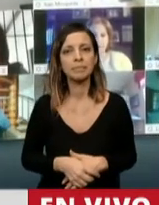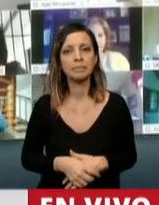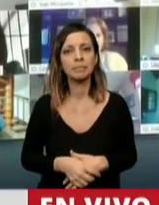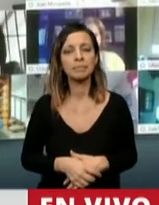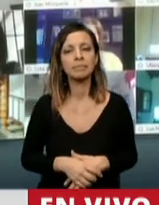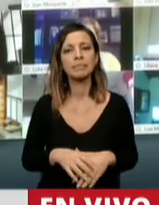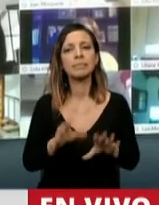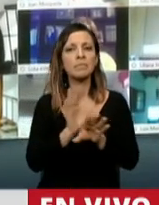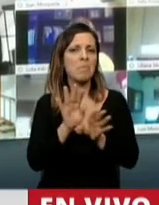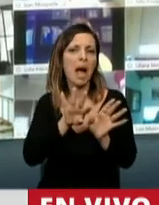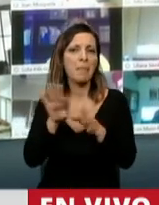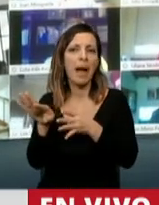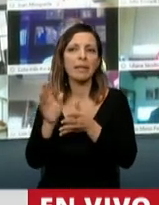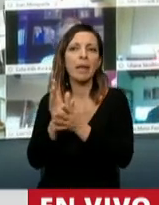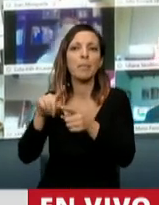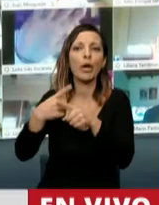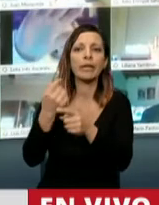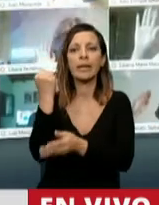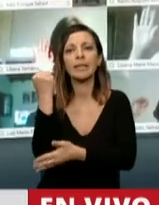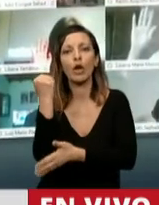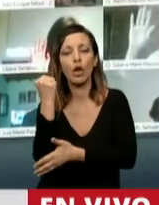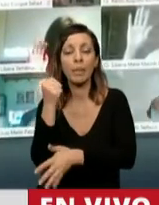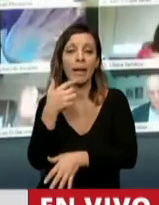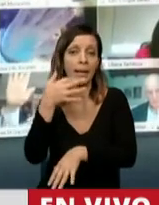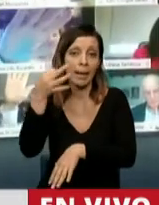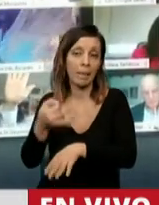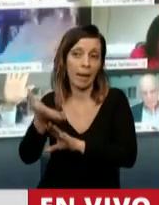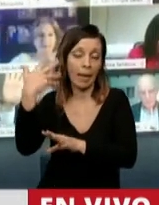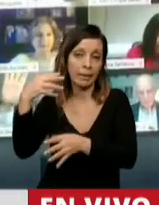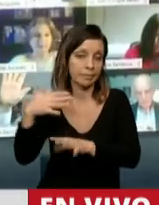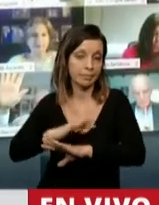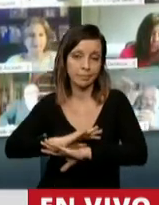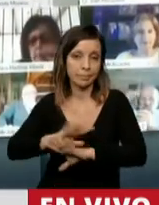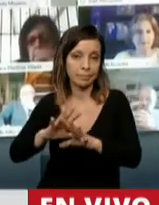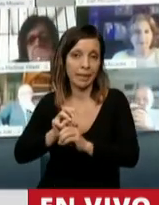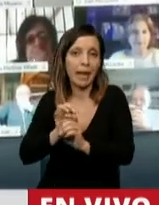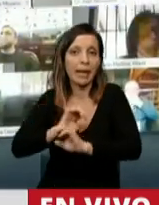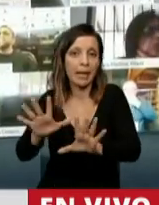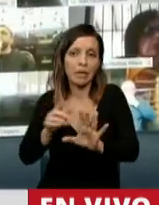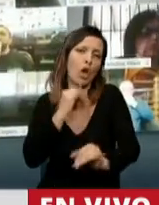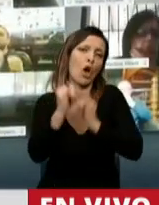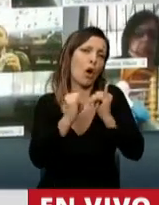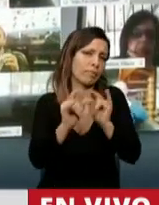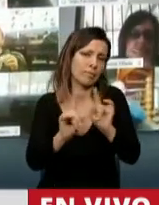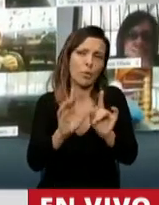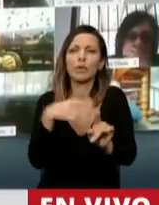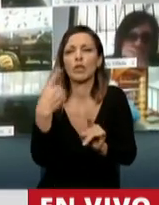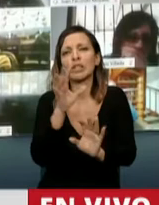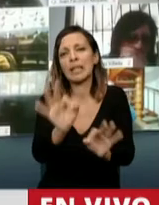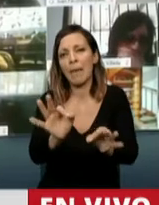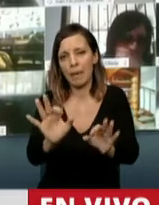secundario a políticas económicas que fueron verdaderamente dolorosas y que no las voy a anunciar porque todos las conocemos.